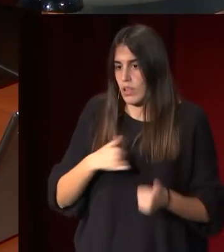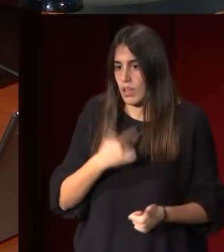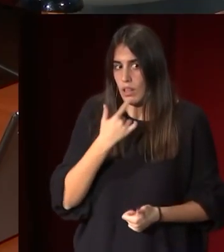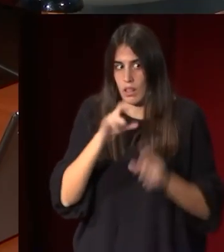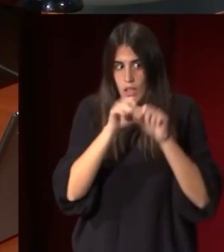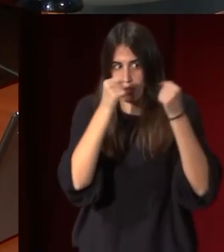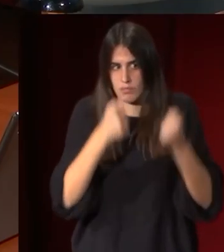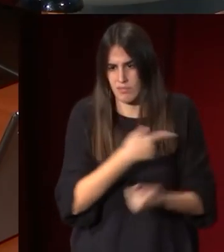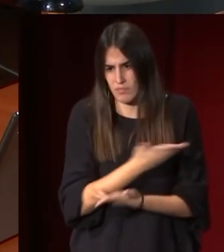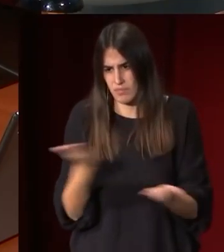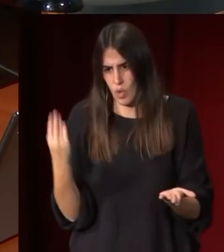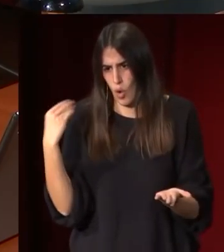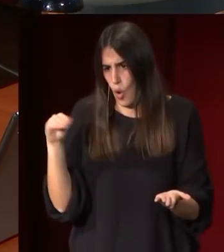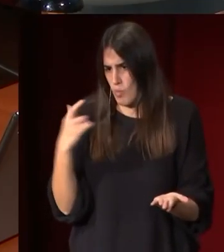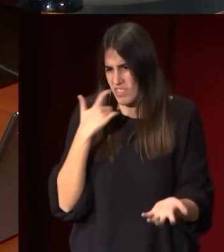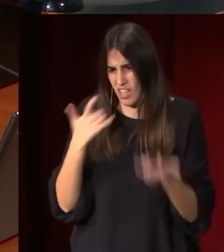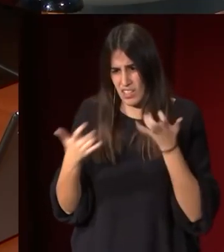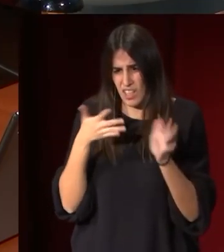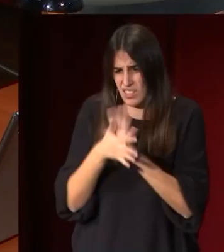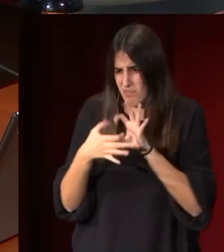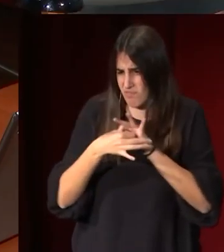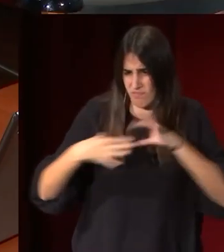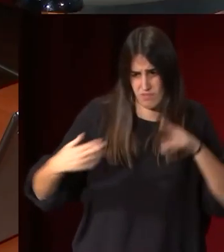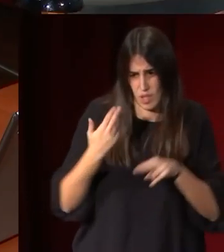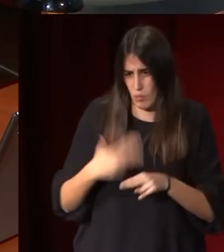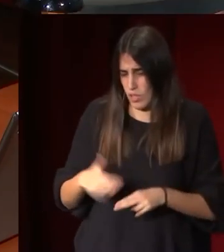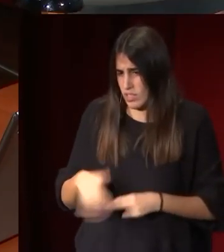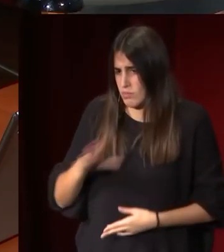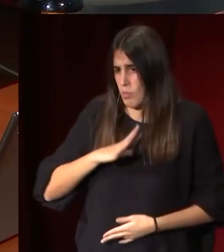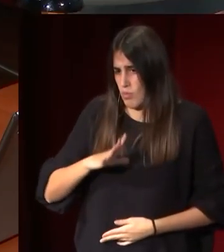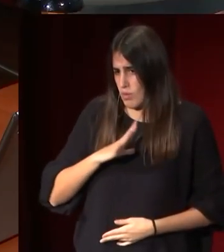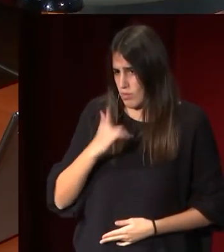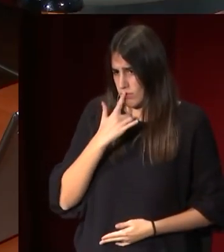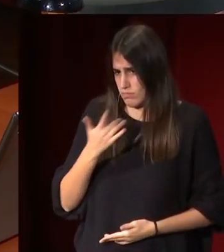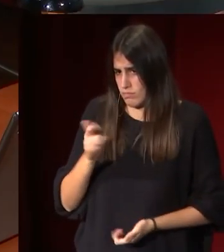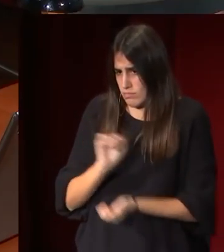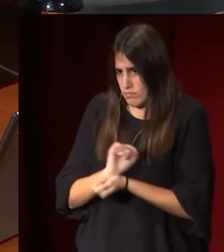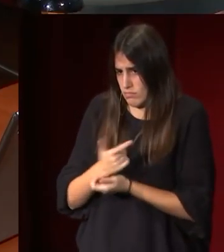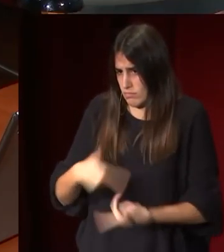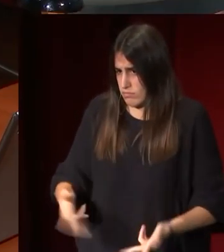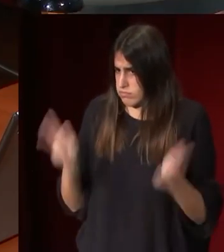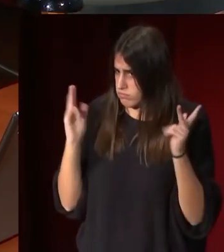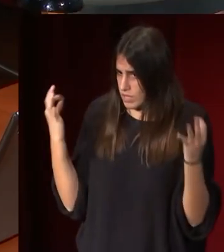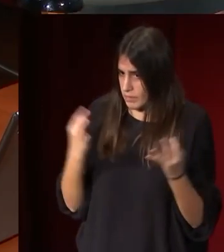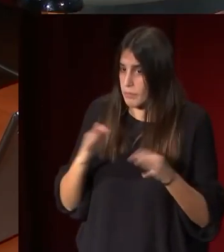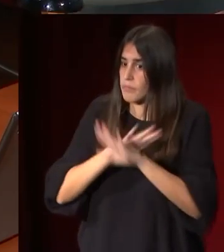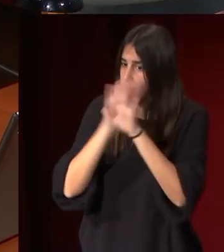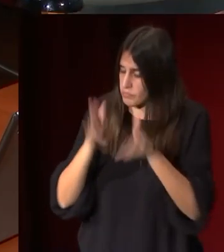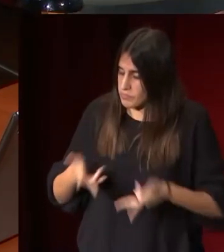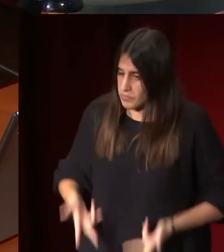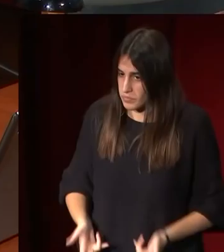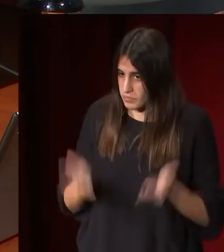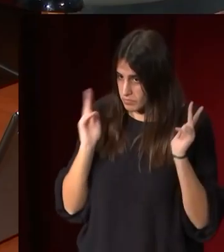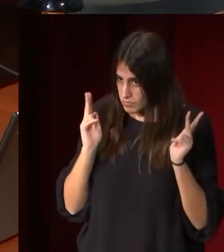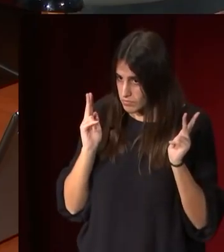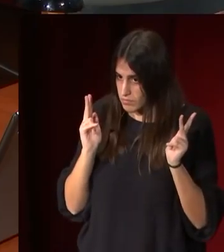autoridades que son unos jóvenes artistas que no tienen nada que ver con la política y que por favor que les saquen de la cárcel les sacan del castillo de Sant